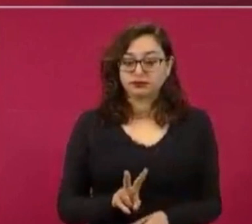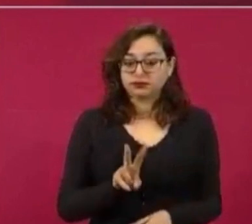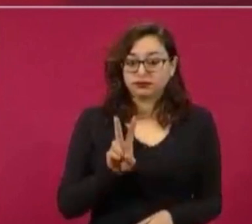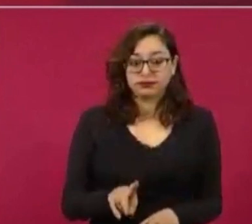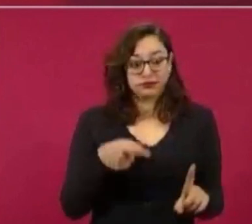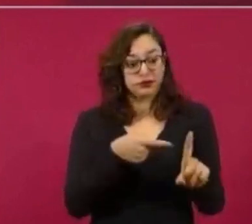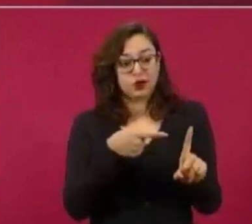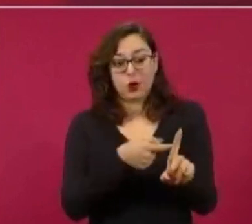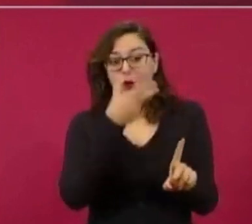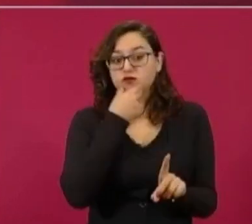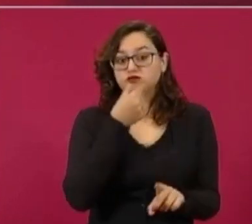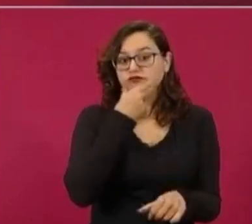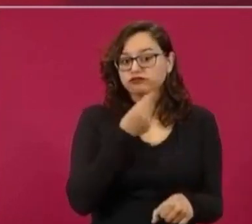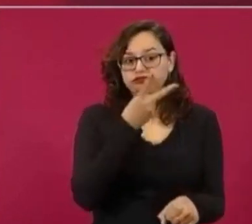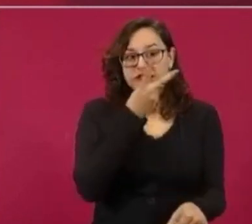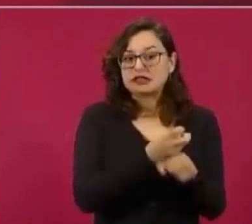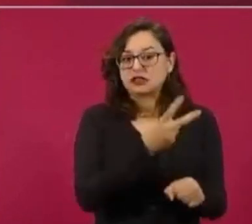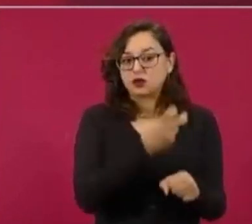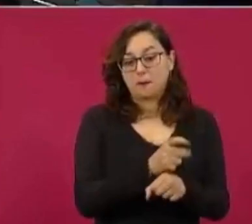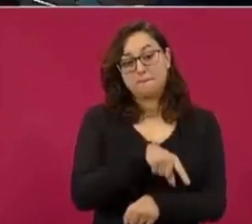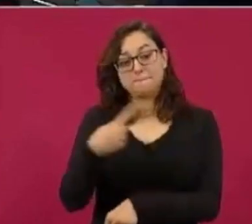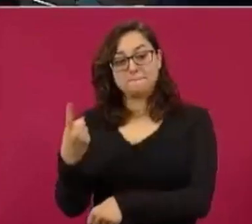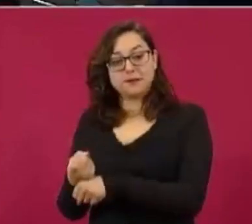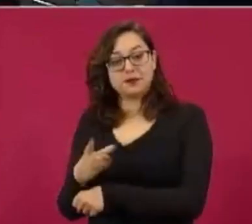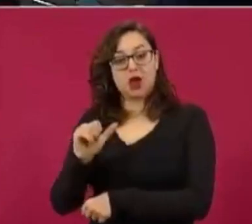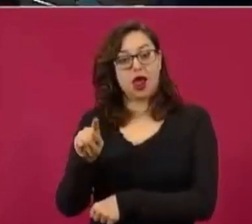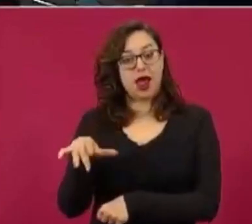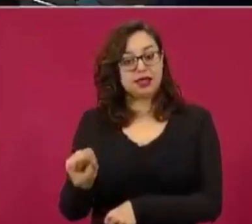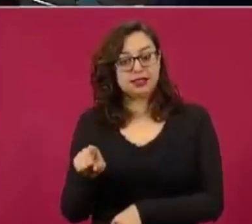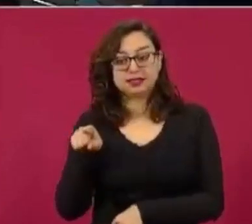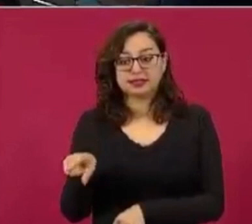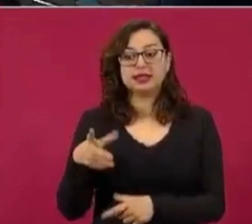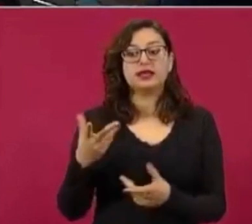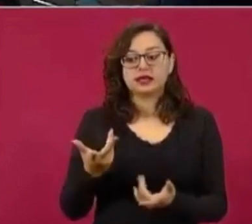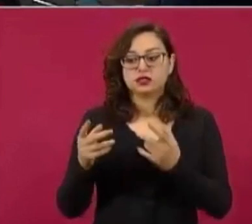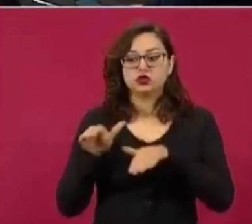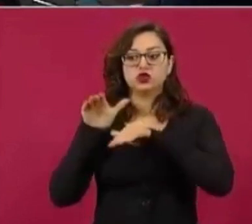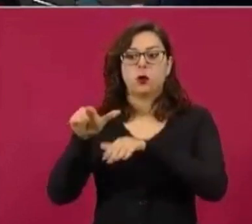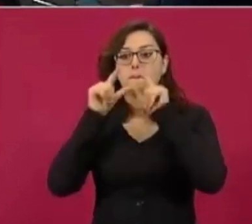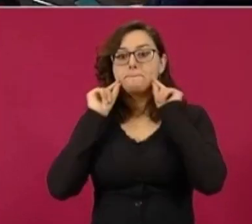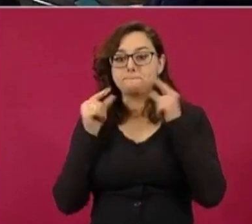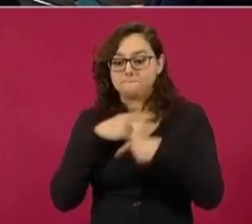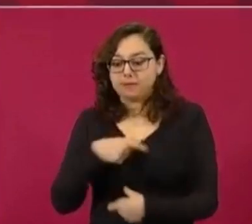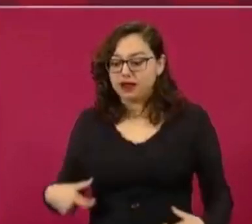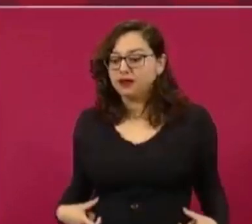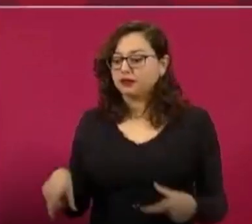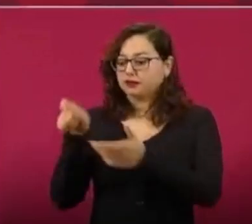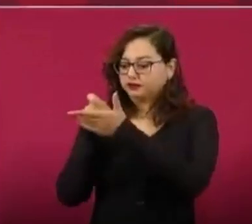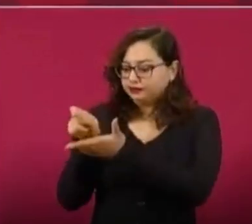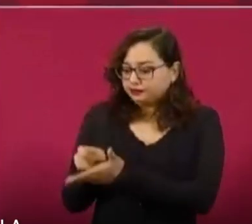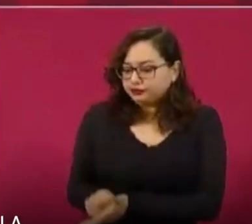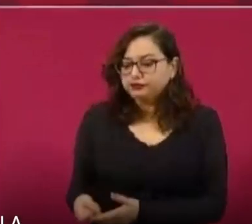es el que mejor ha escrito sobre Villa, sobre la formación de la